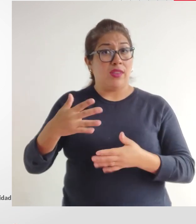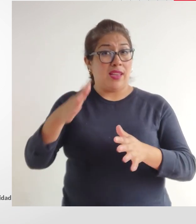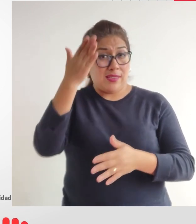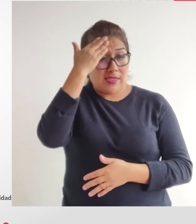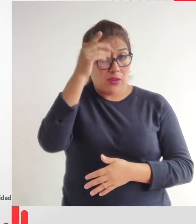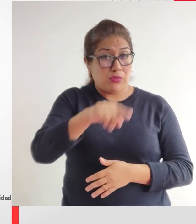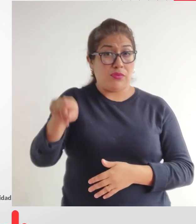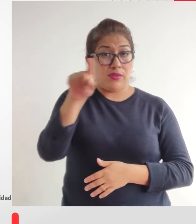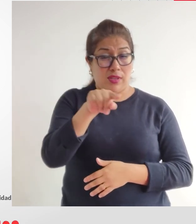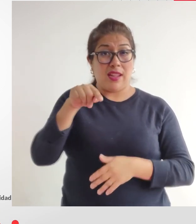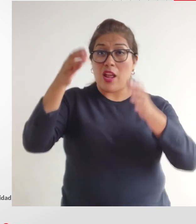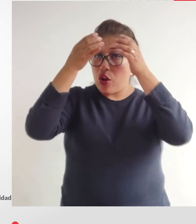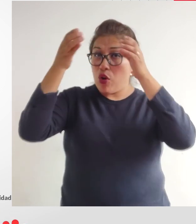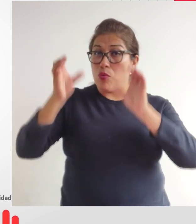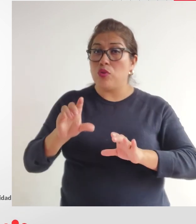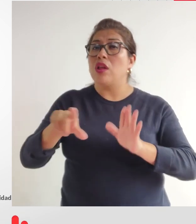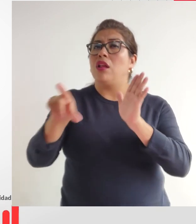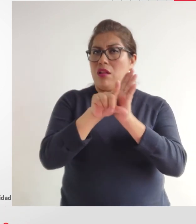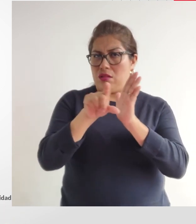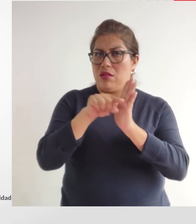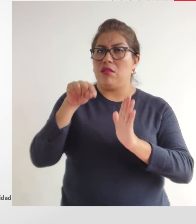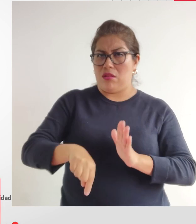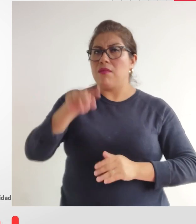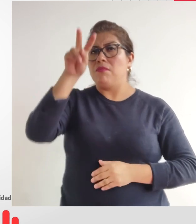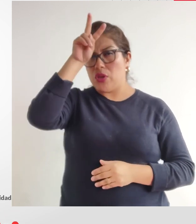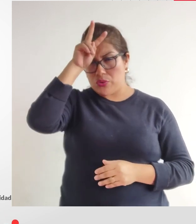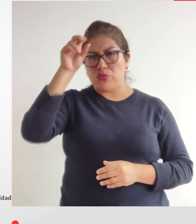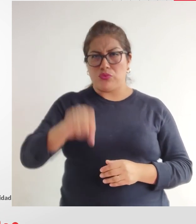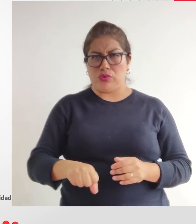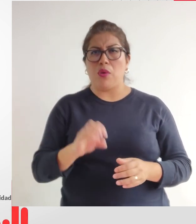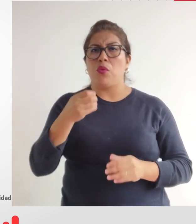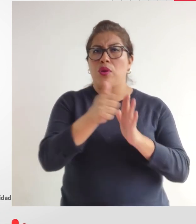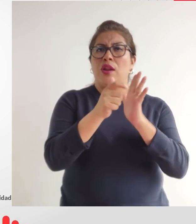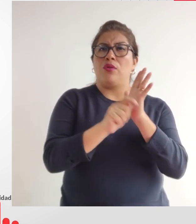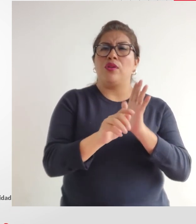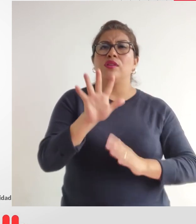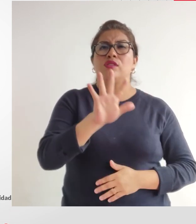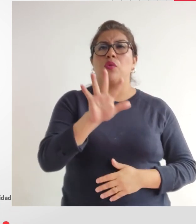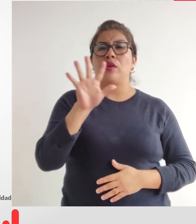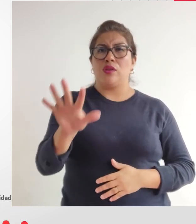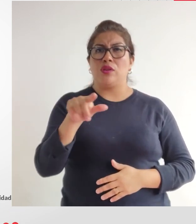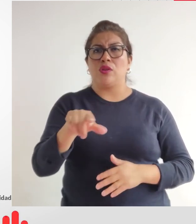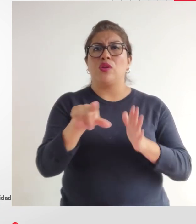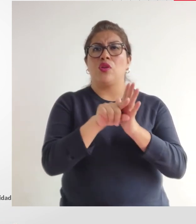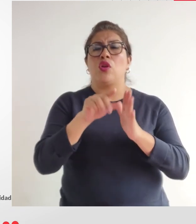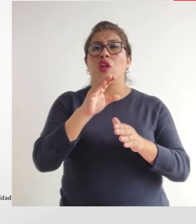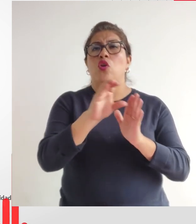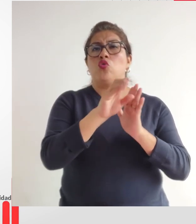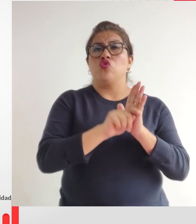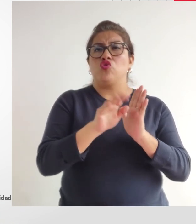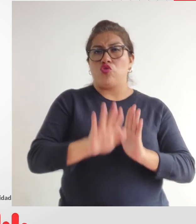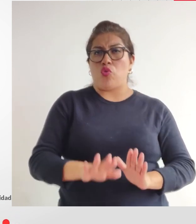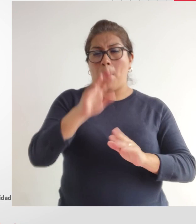Así que ya saben, y la Convención es ley en el Perú, porque el artículo 55 de la